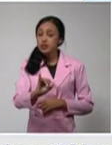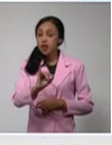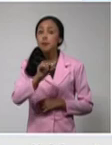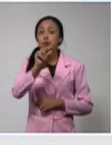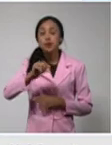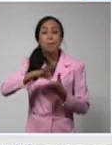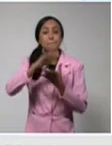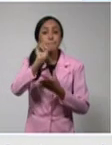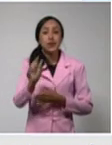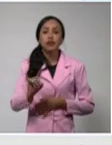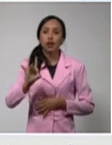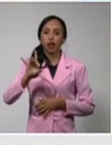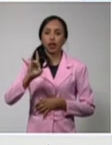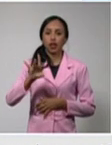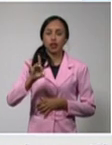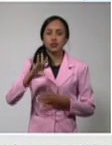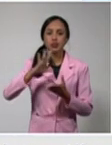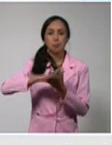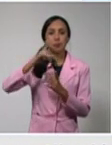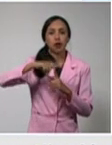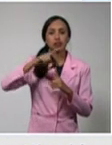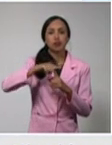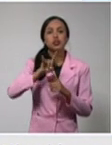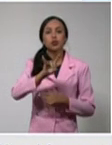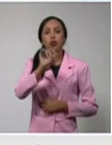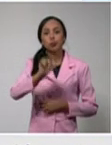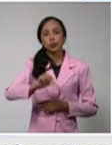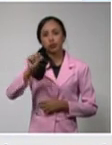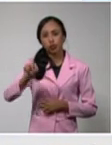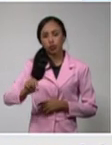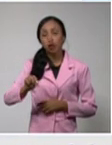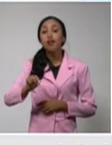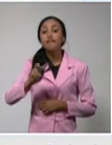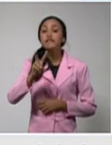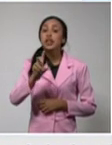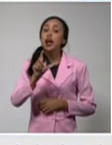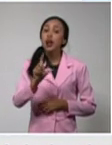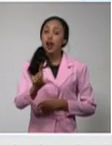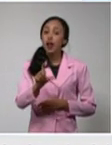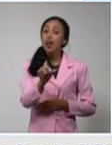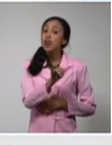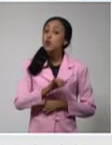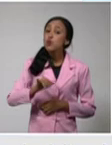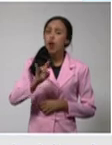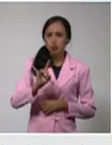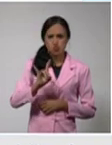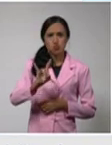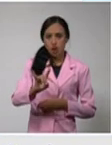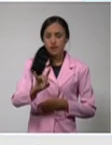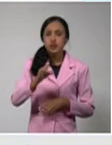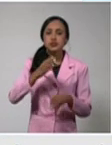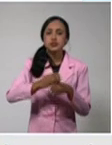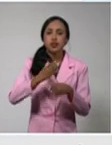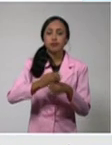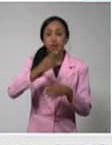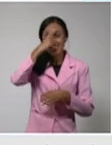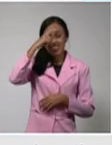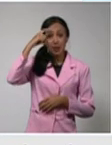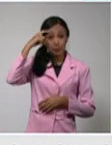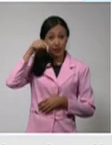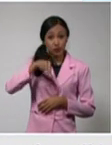15, Matanzas 9, Iaclara igualmente 9 y Santiespíritus 9.